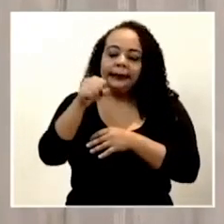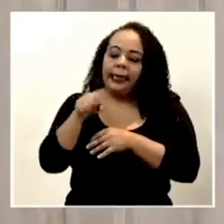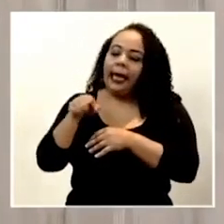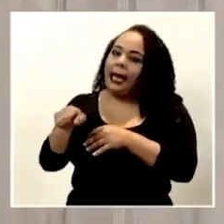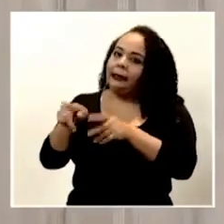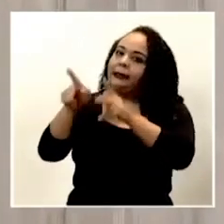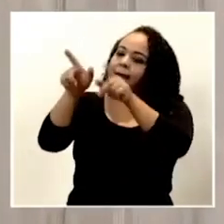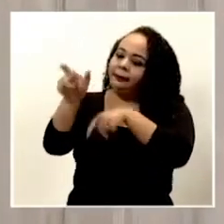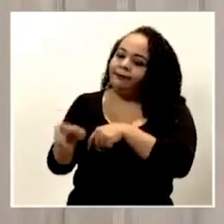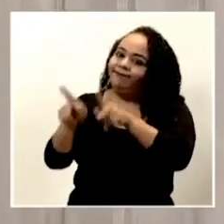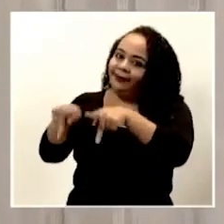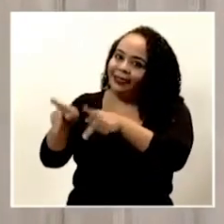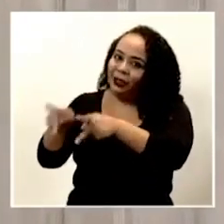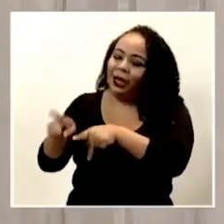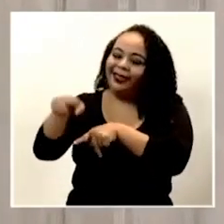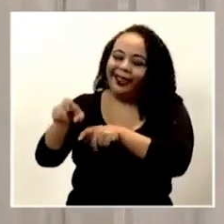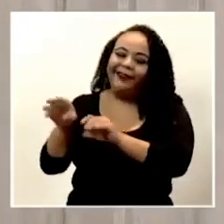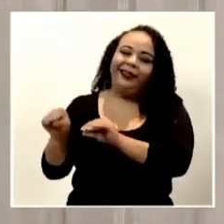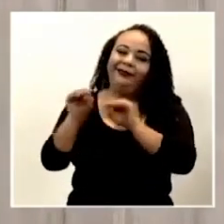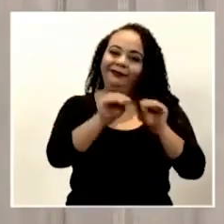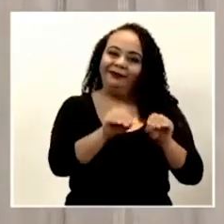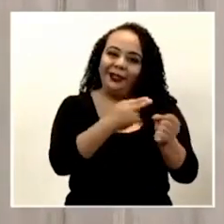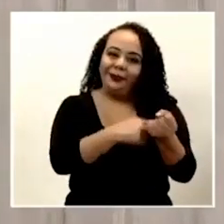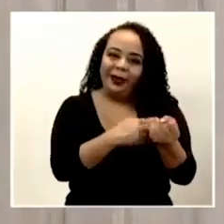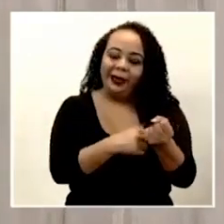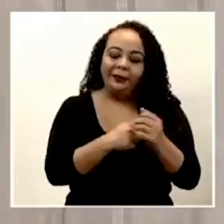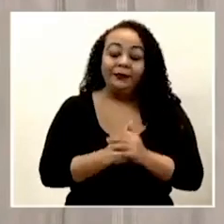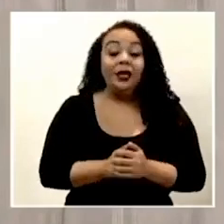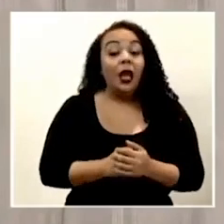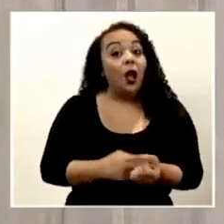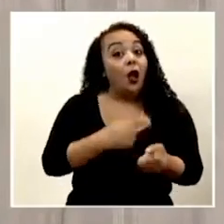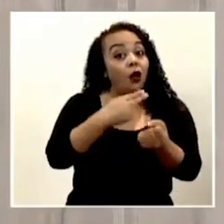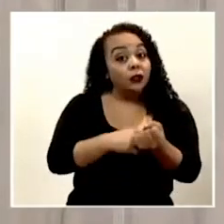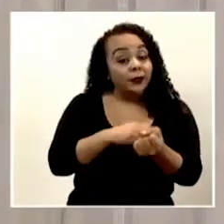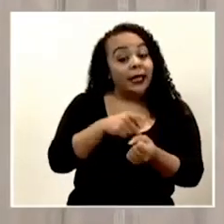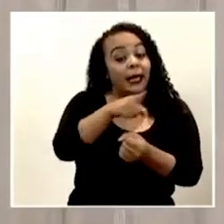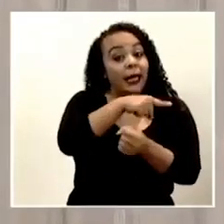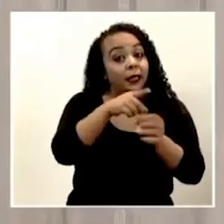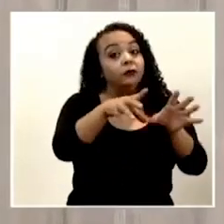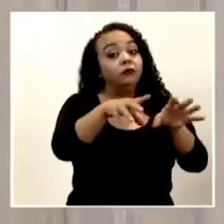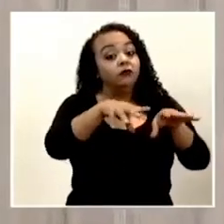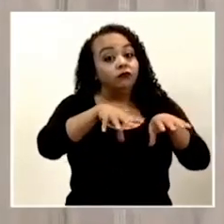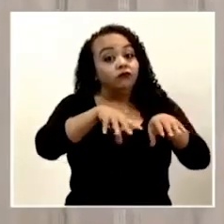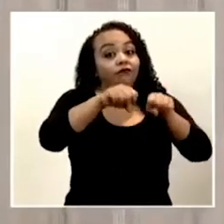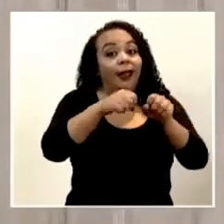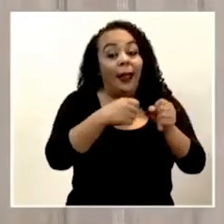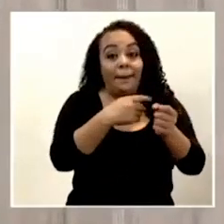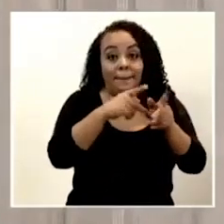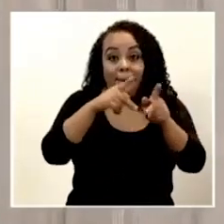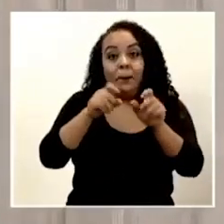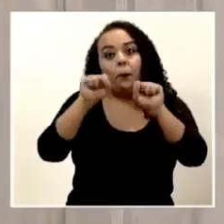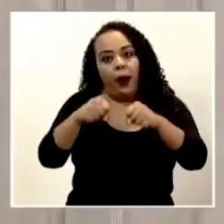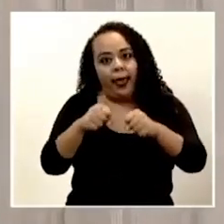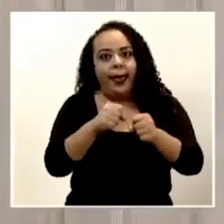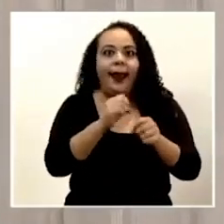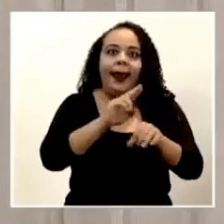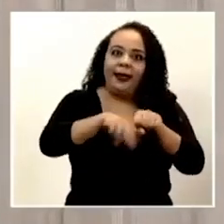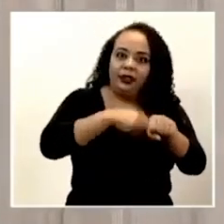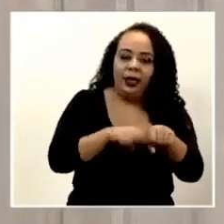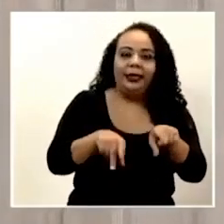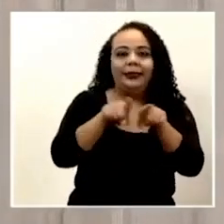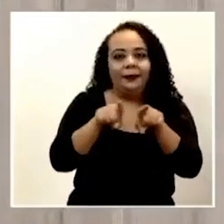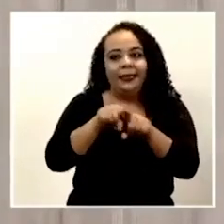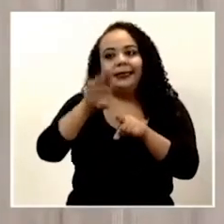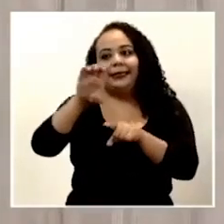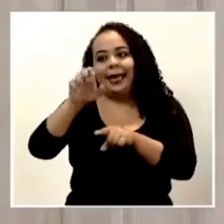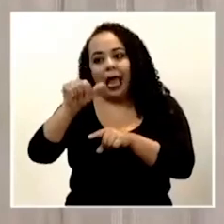paciente tiene que ser traslado. En el hospital donde se va a recibir el paciente, que puede ser un hospital nacional o puede ser SEACO, que